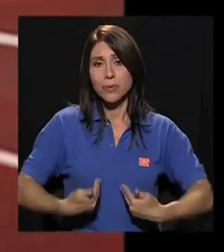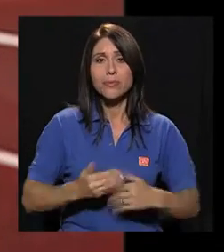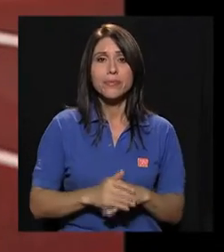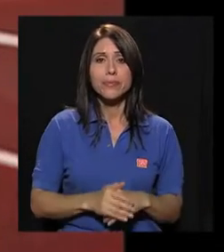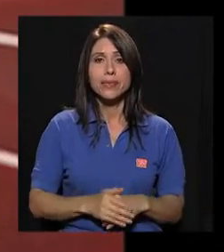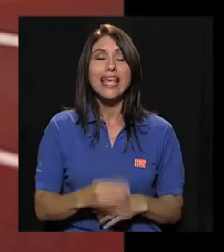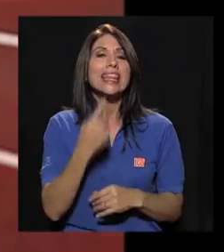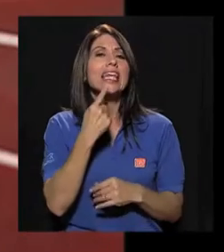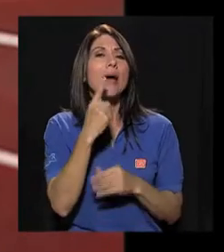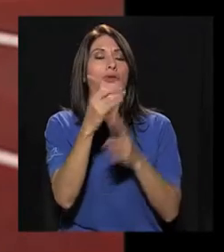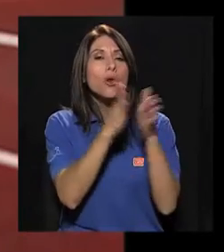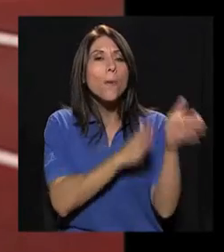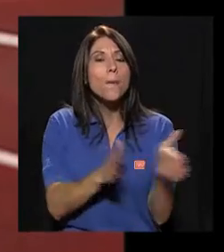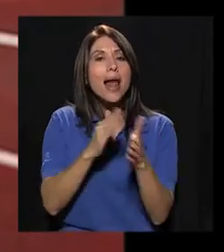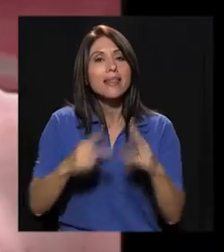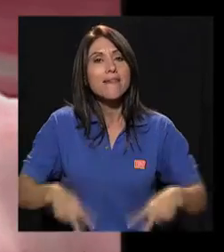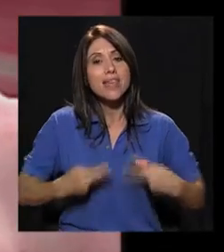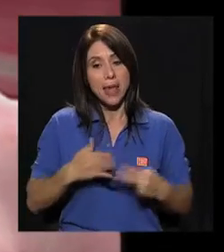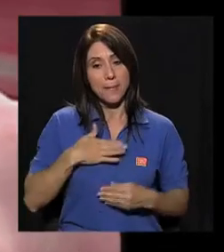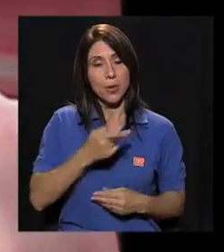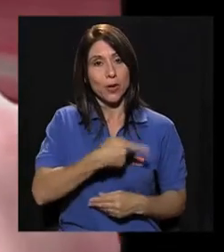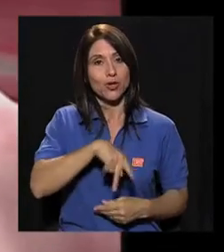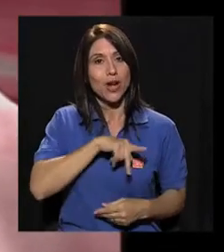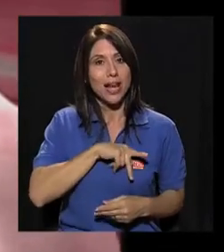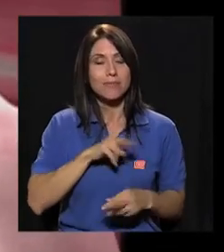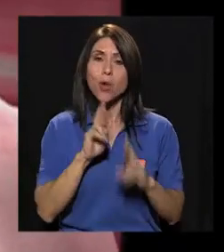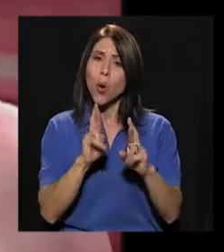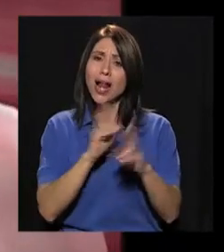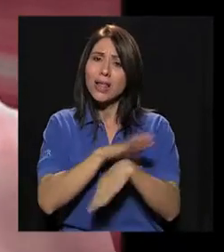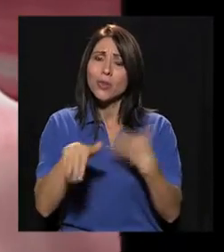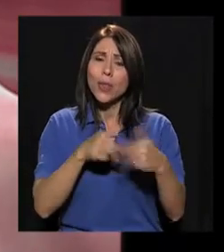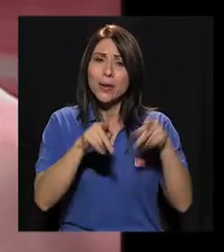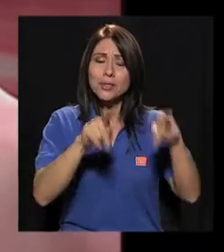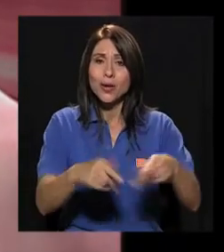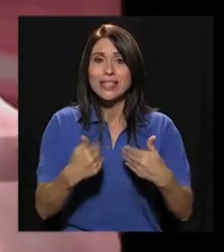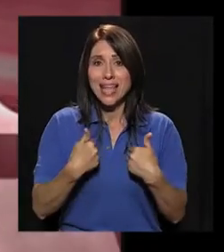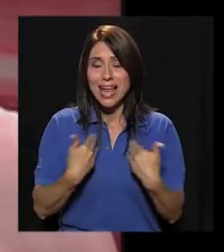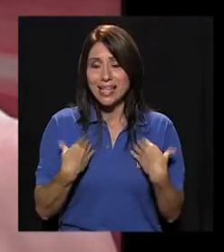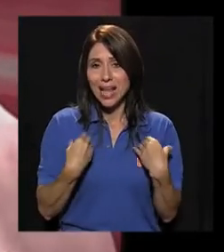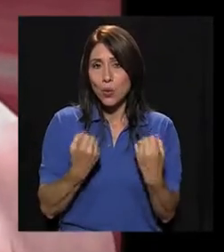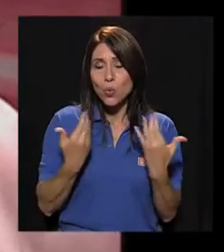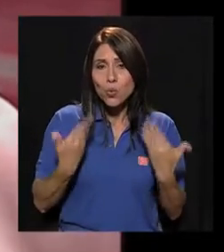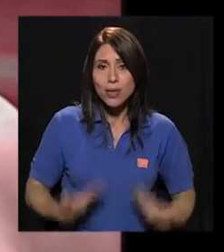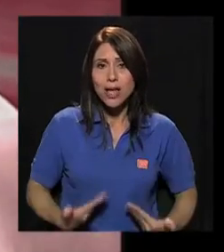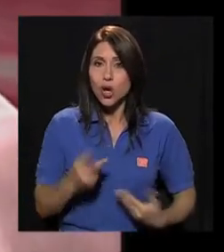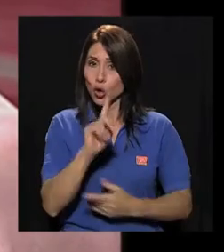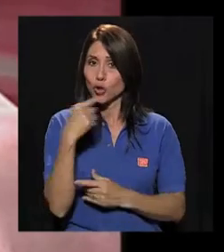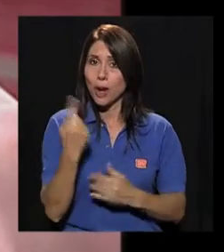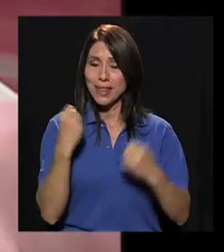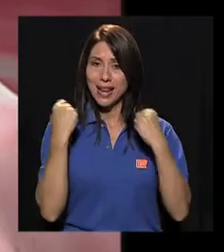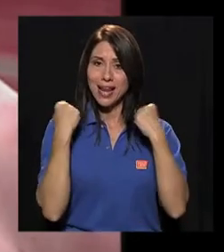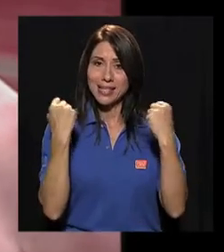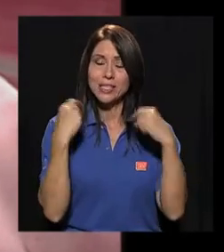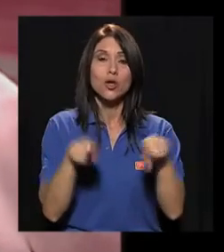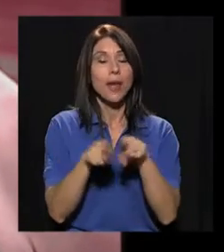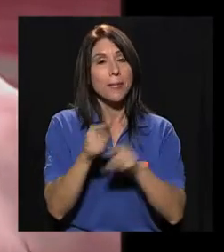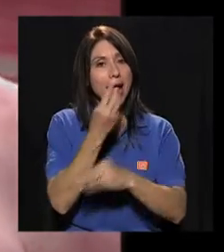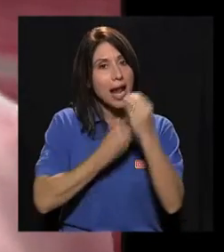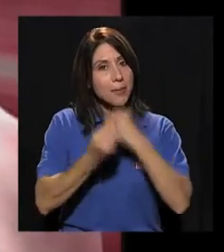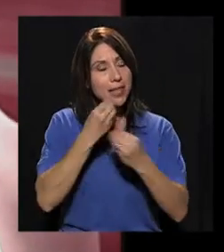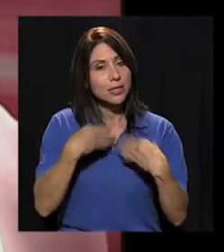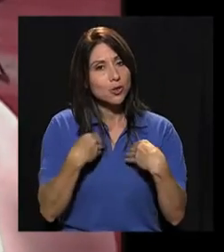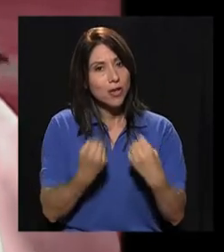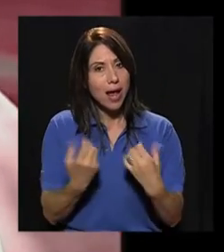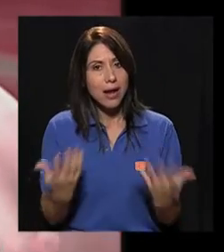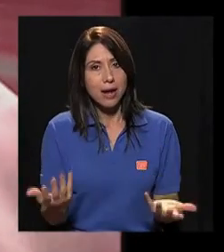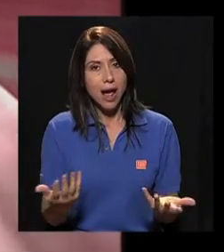el estado de uno. Digamos que un plan de vida mío, personal, que ojalá todo el mundo lo tuviera, de salud. No